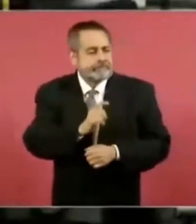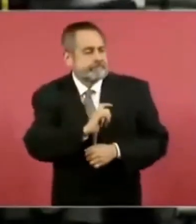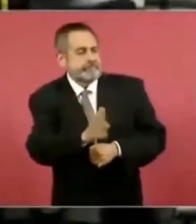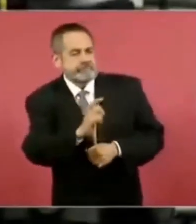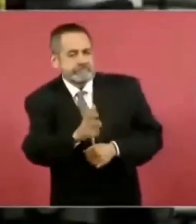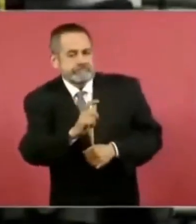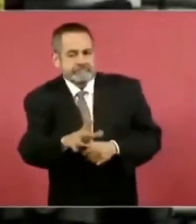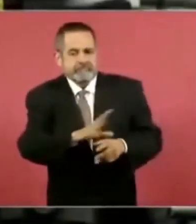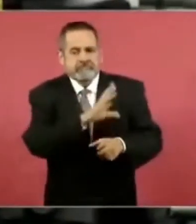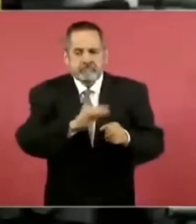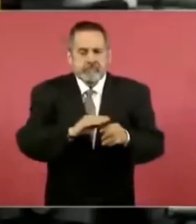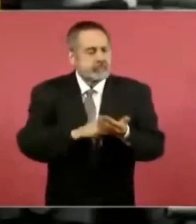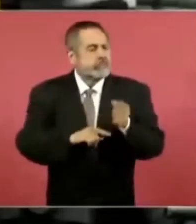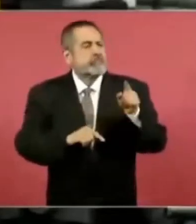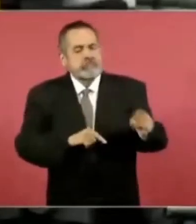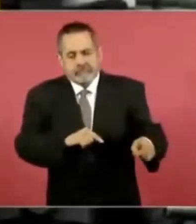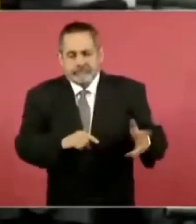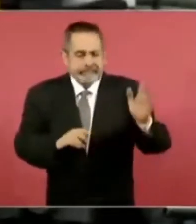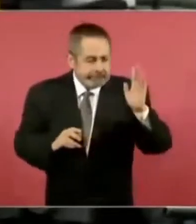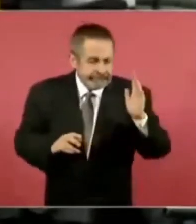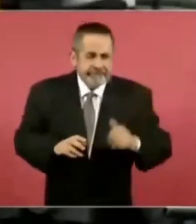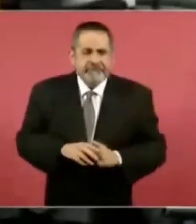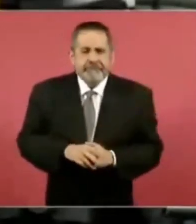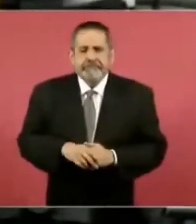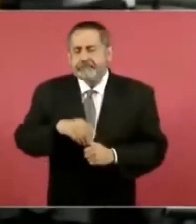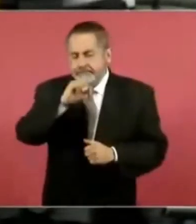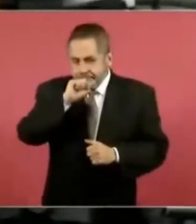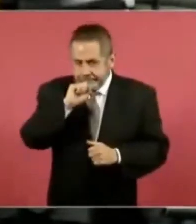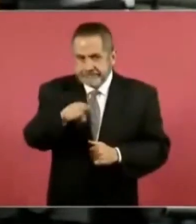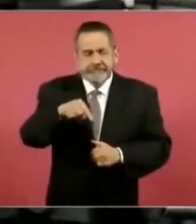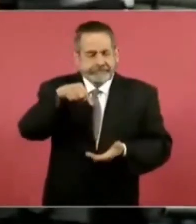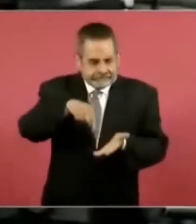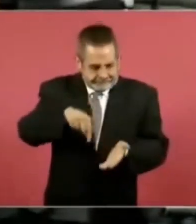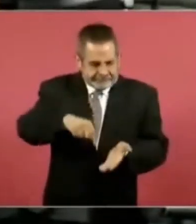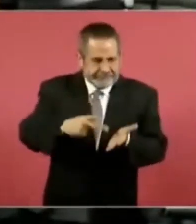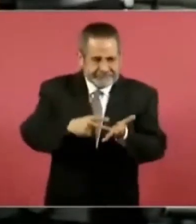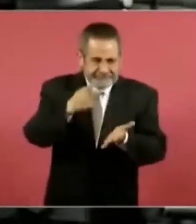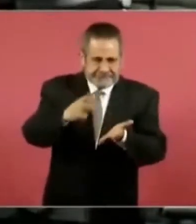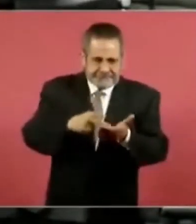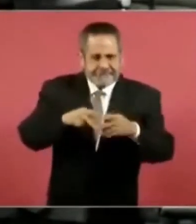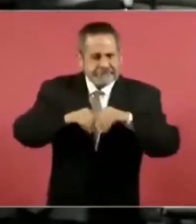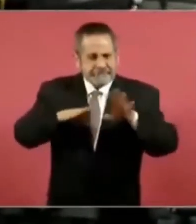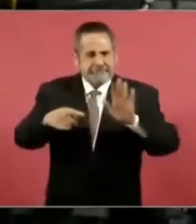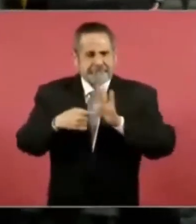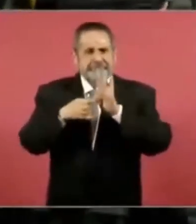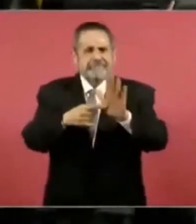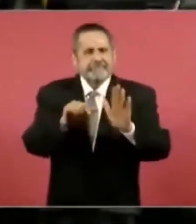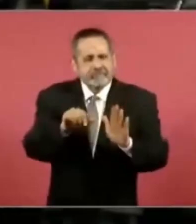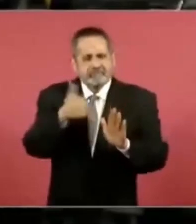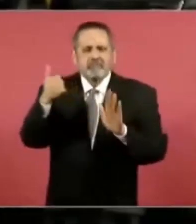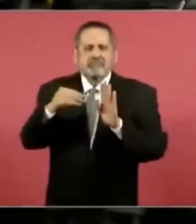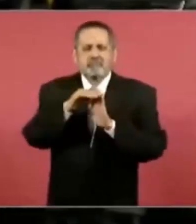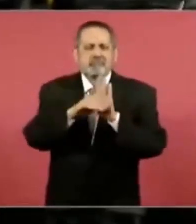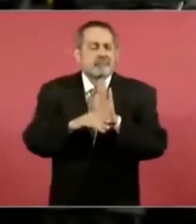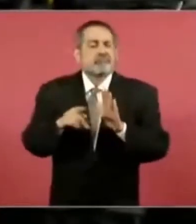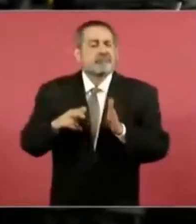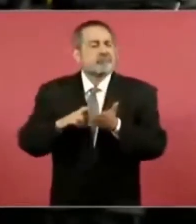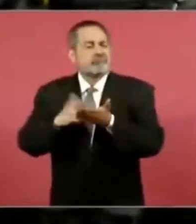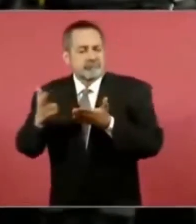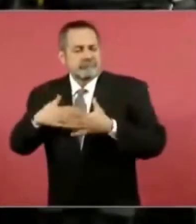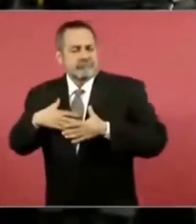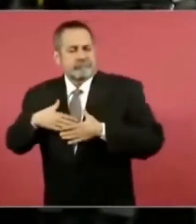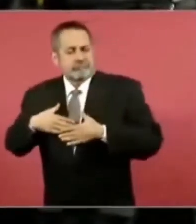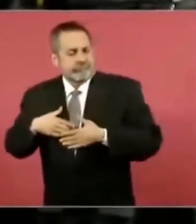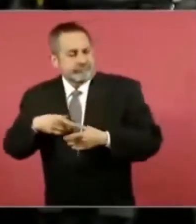esas investigaciones. Y también aquí yo ya había expuesto otra de las investigaciones de la revista Contralínea,